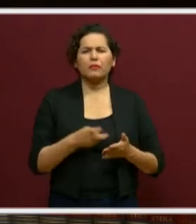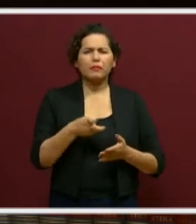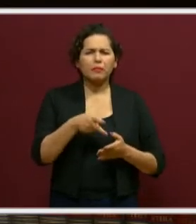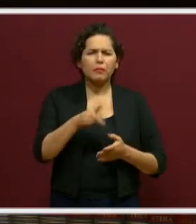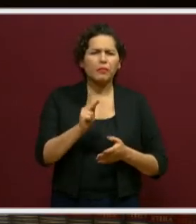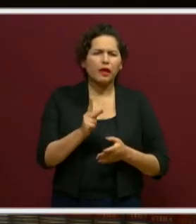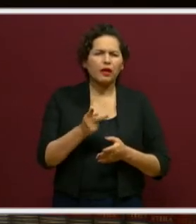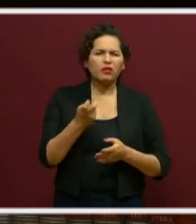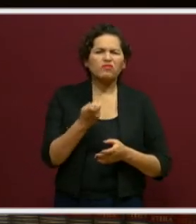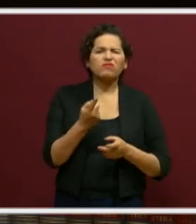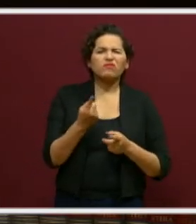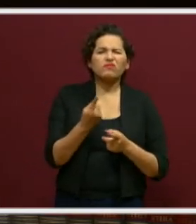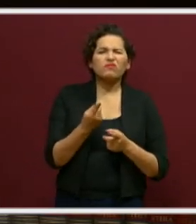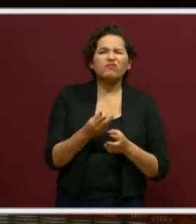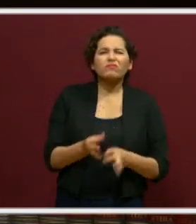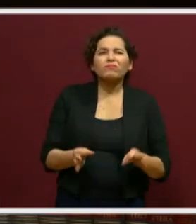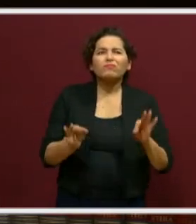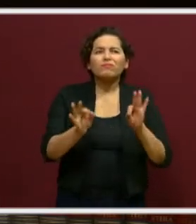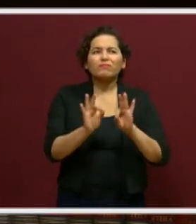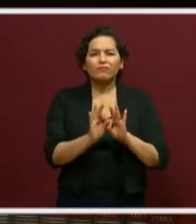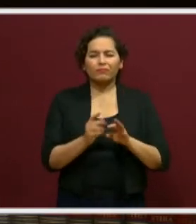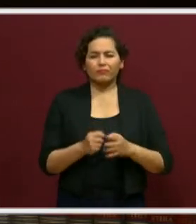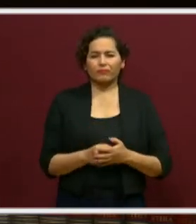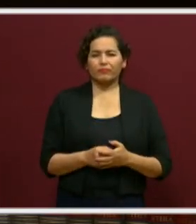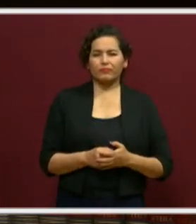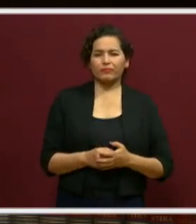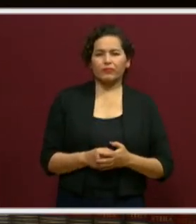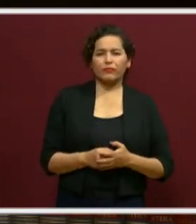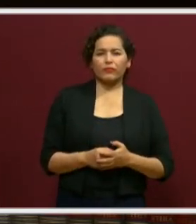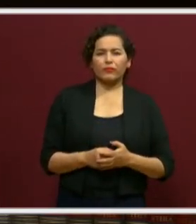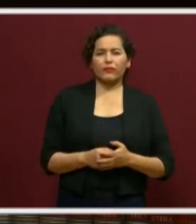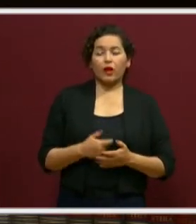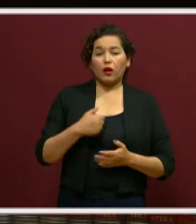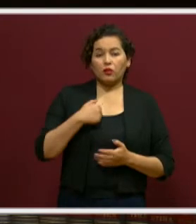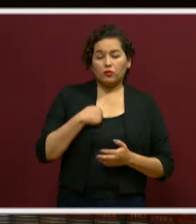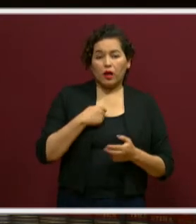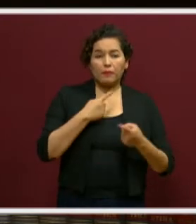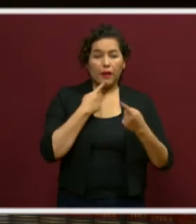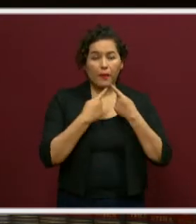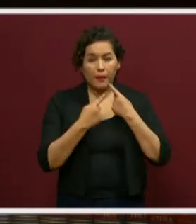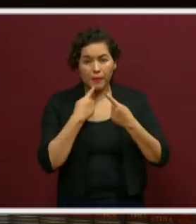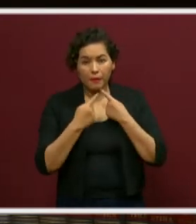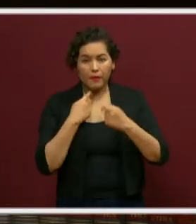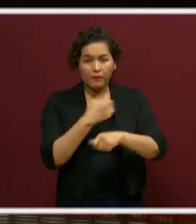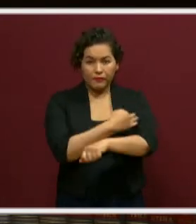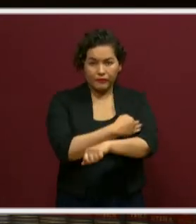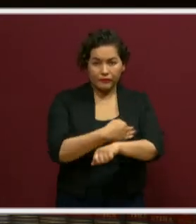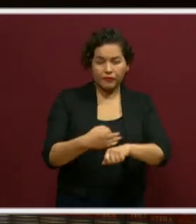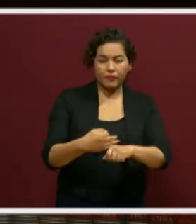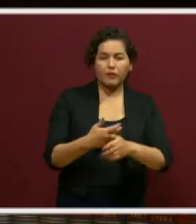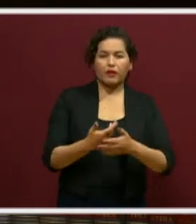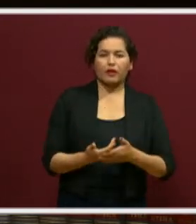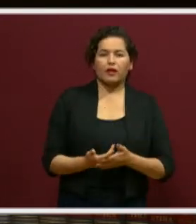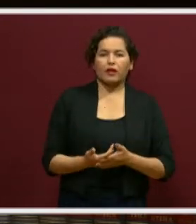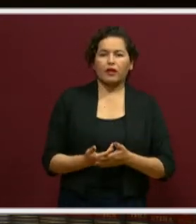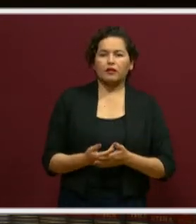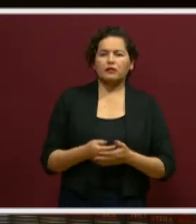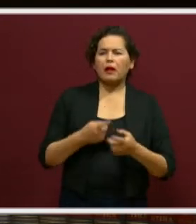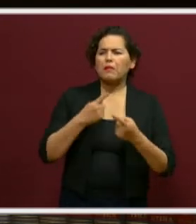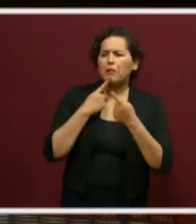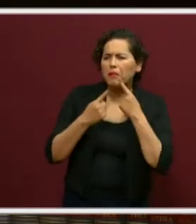esto. Cada vez que platico con algunas familias, de pronto consideran como si hubiera sido tiempo perdido